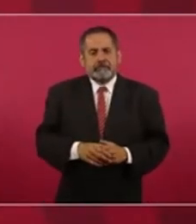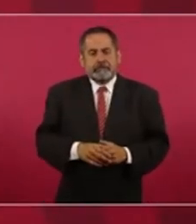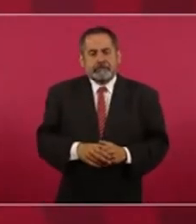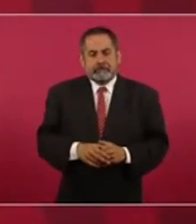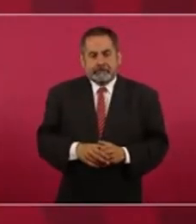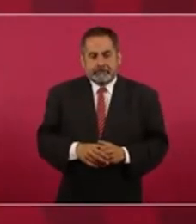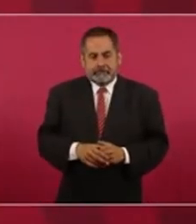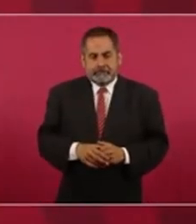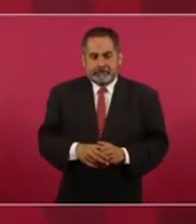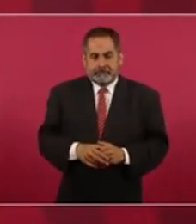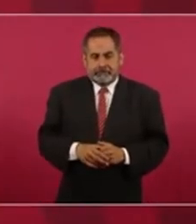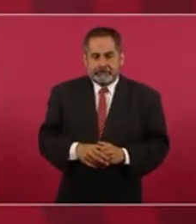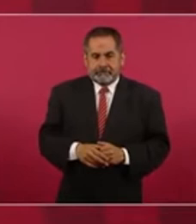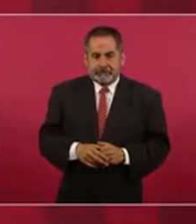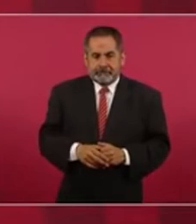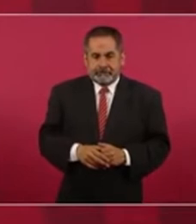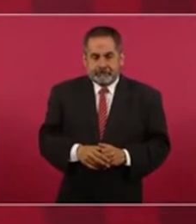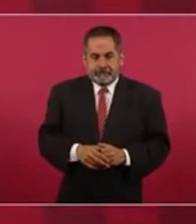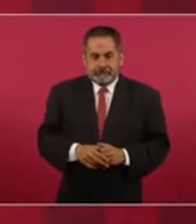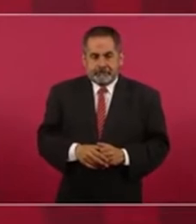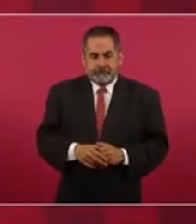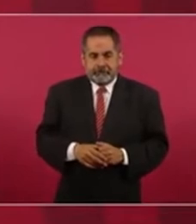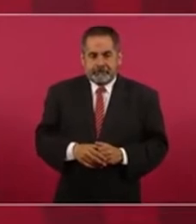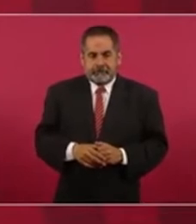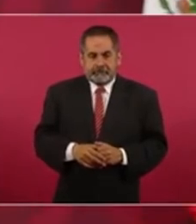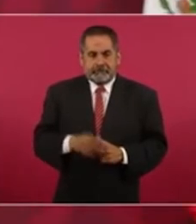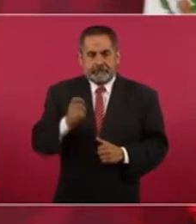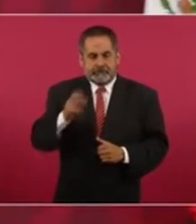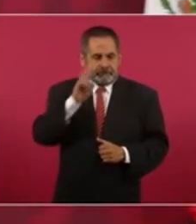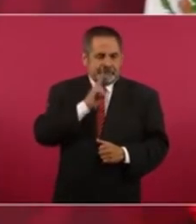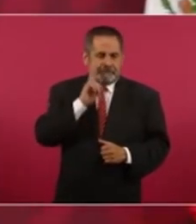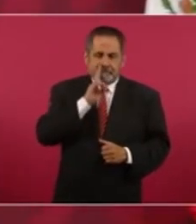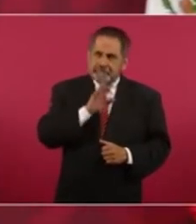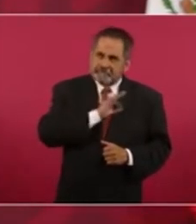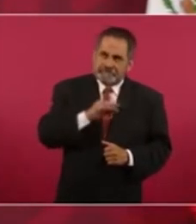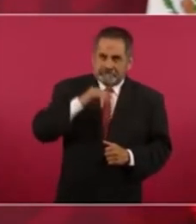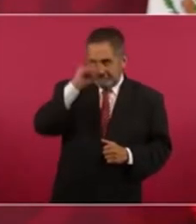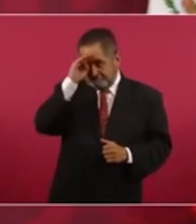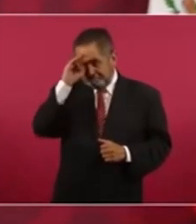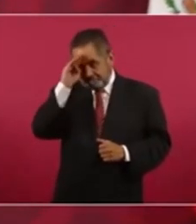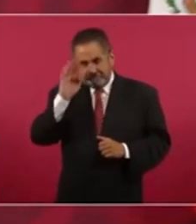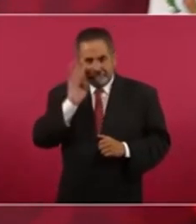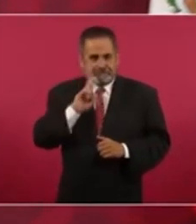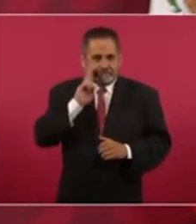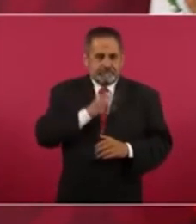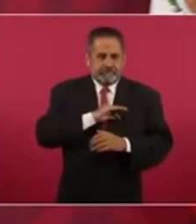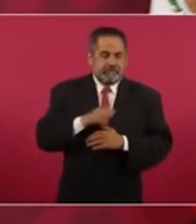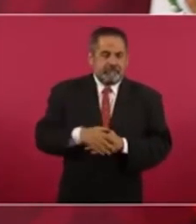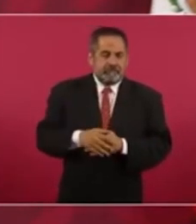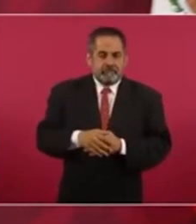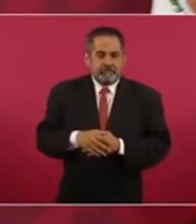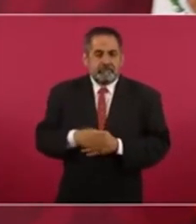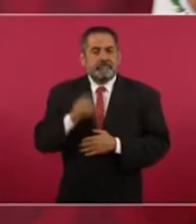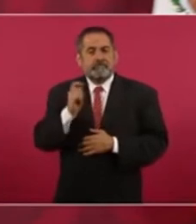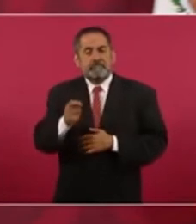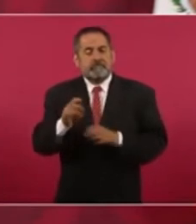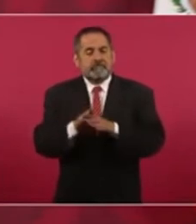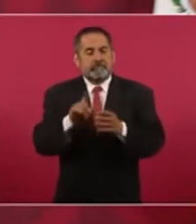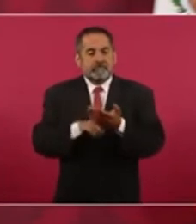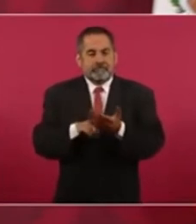este y a ver si es posible pasar de la